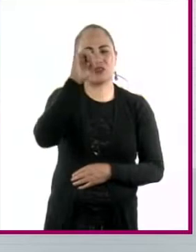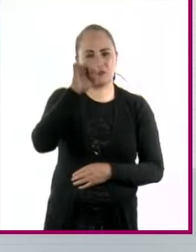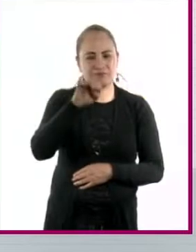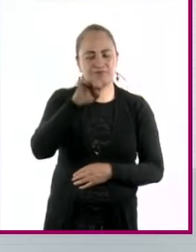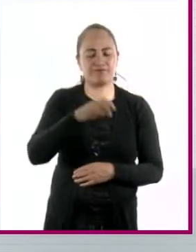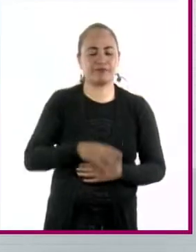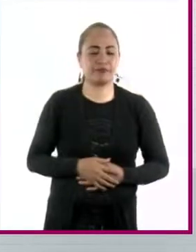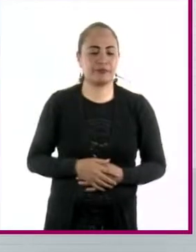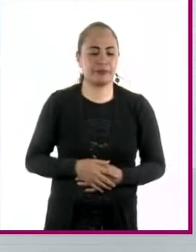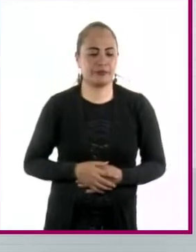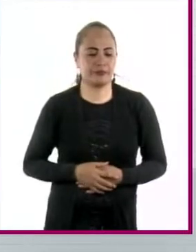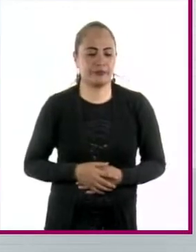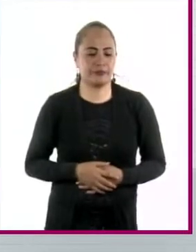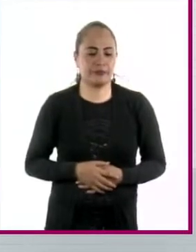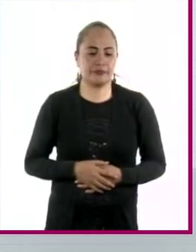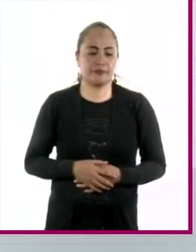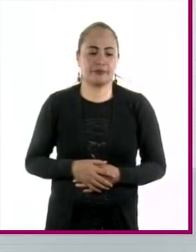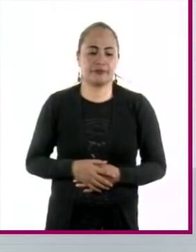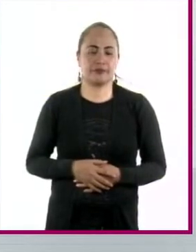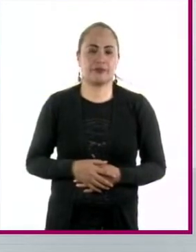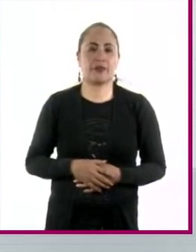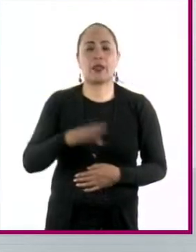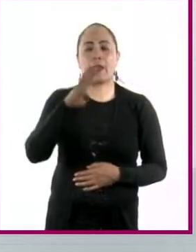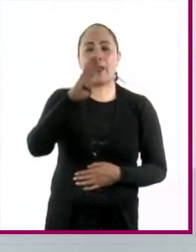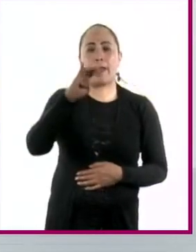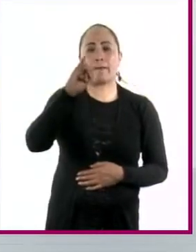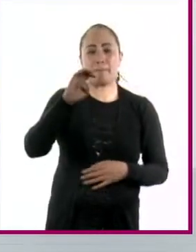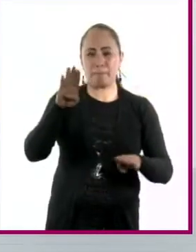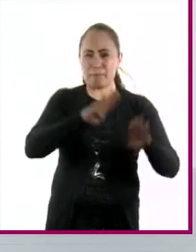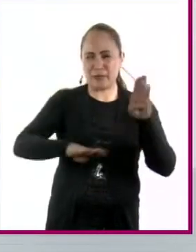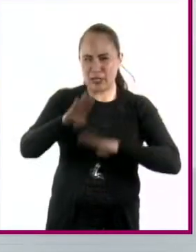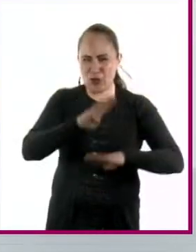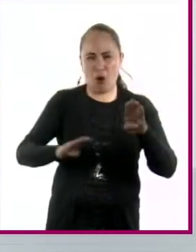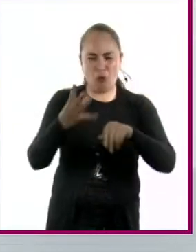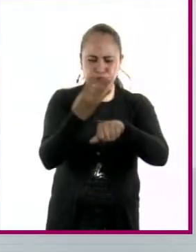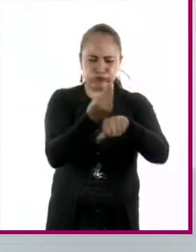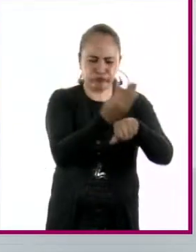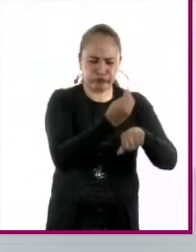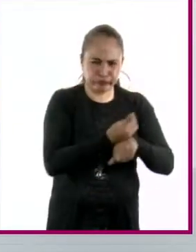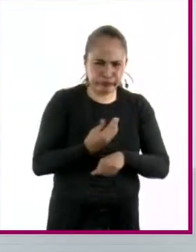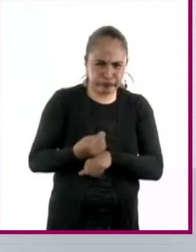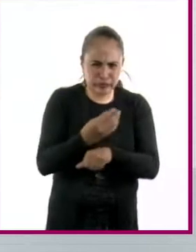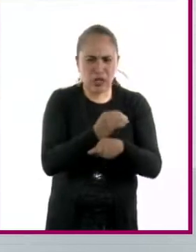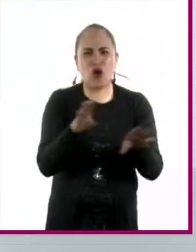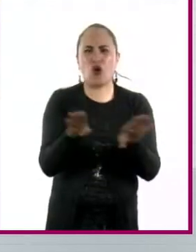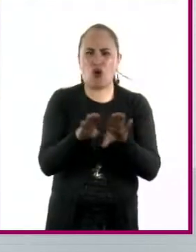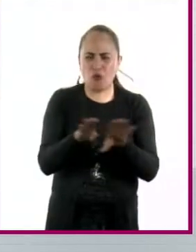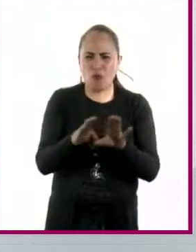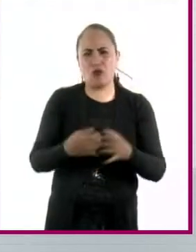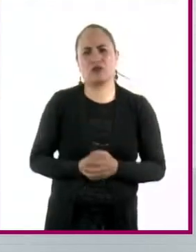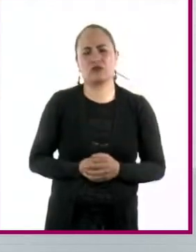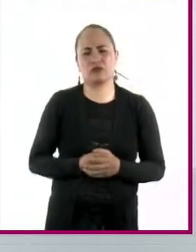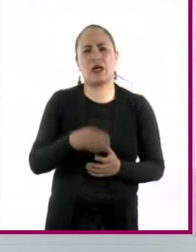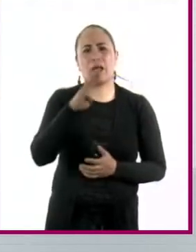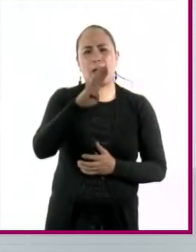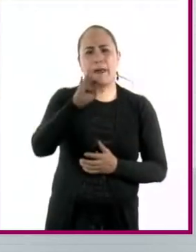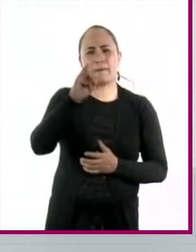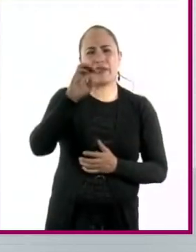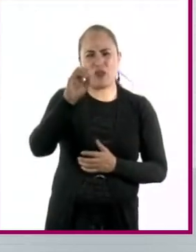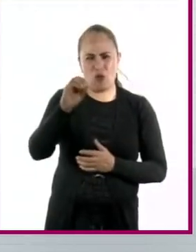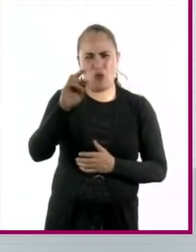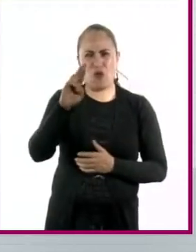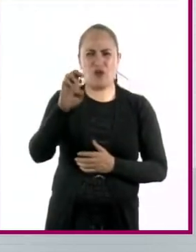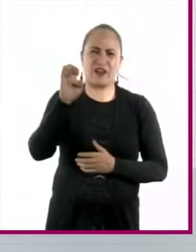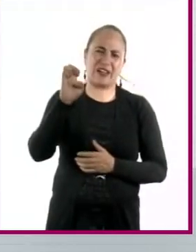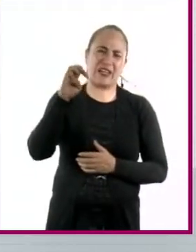las olinas. ¿Cómo funciona la bioremediación? Hay tecnologías que se llaman la bioremediación, los cuales